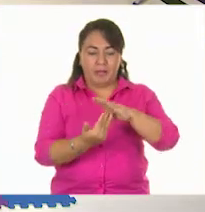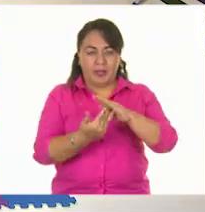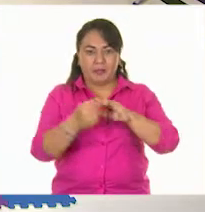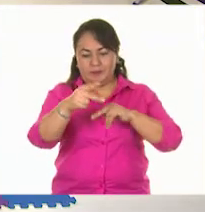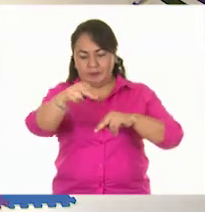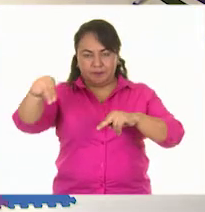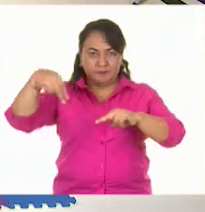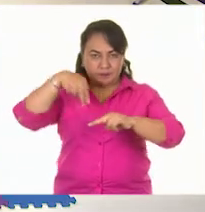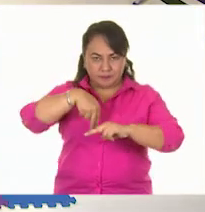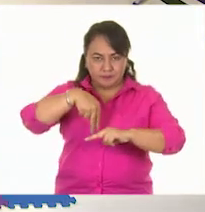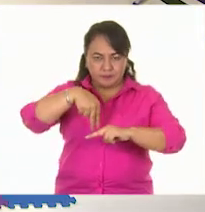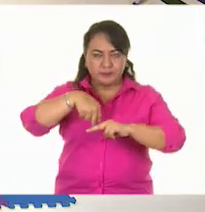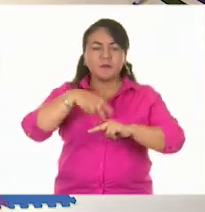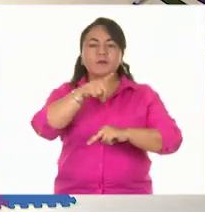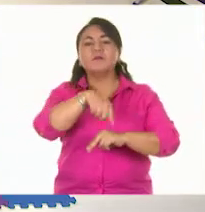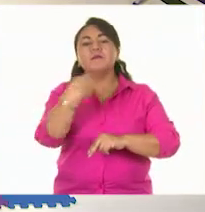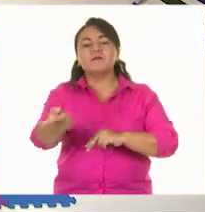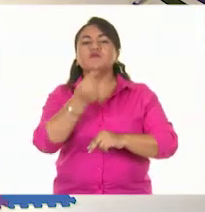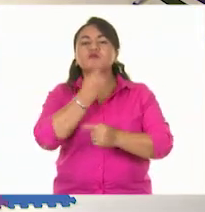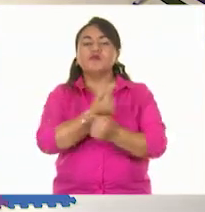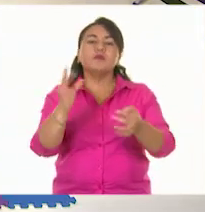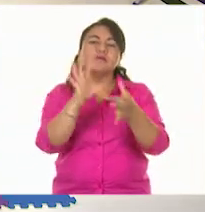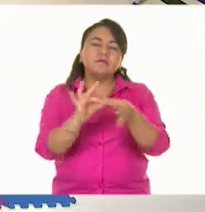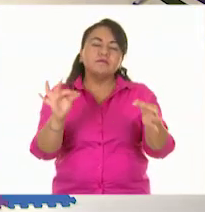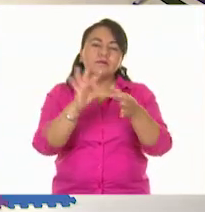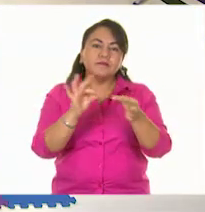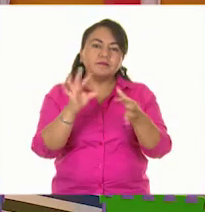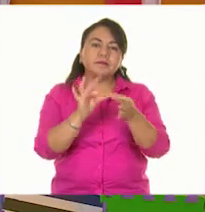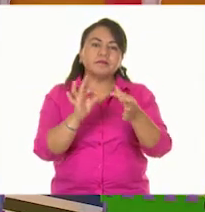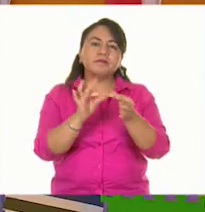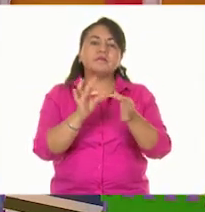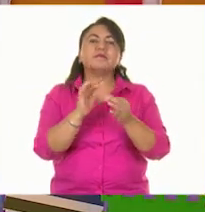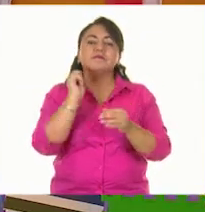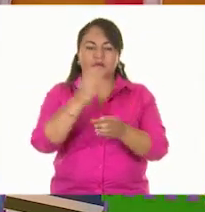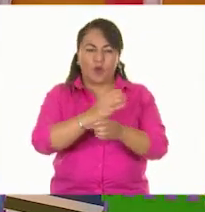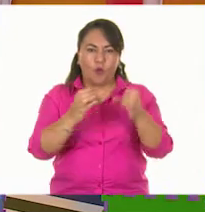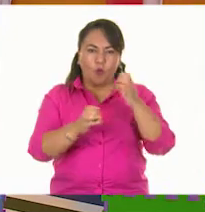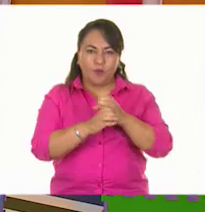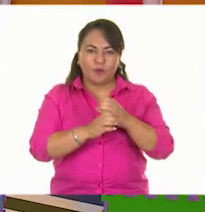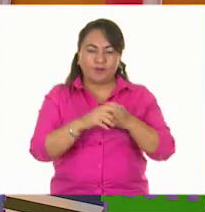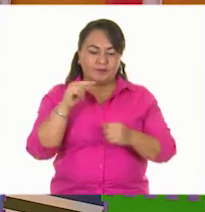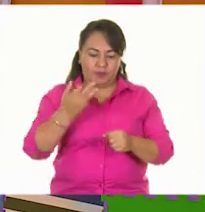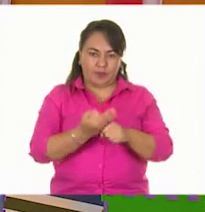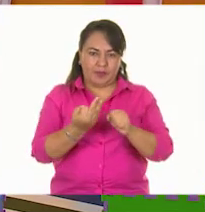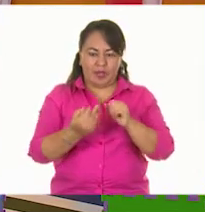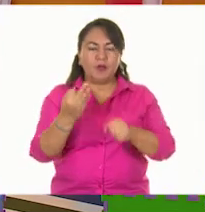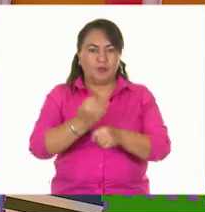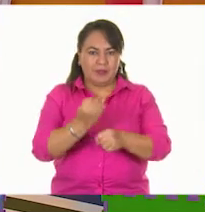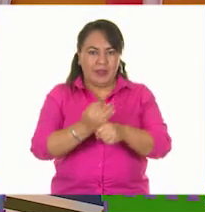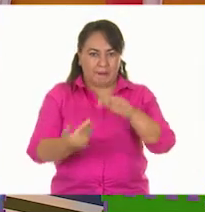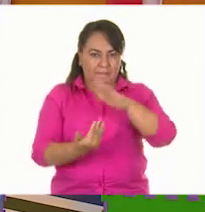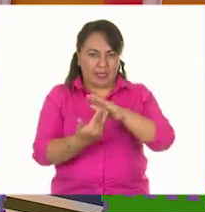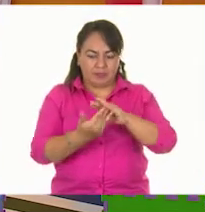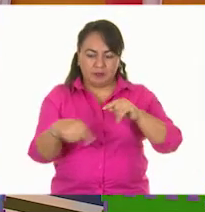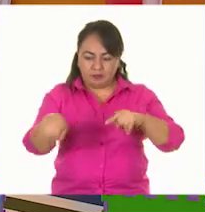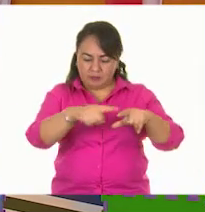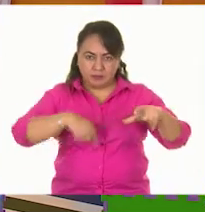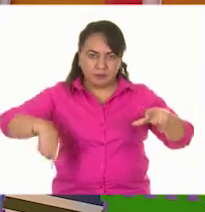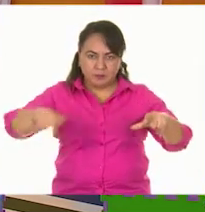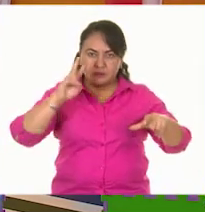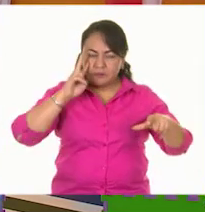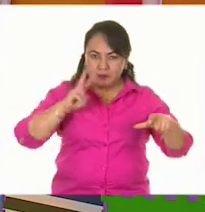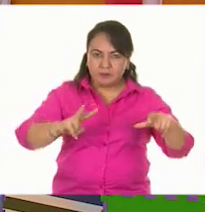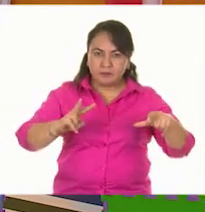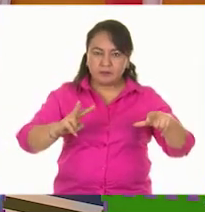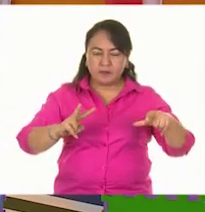que les platiques a los niños, por ejemplo, de los objetos que tiene Alexia en la mesa, piensen ustedes en uno. Vamos a